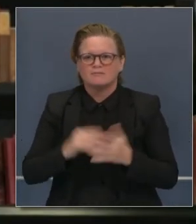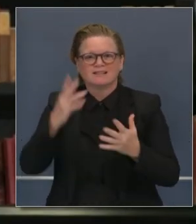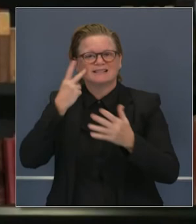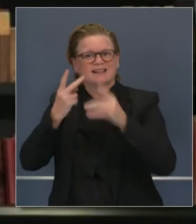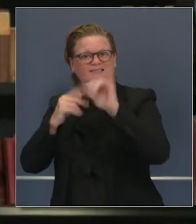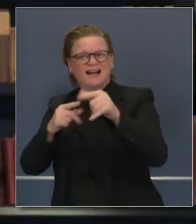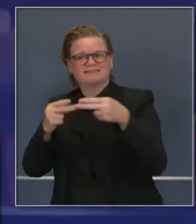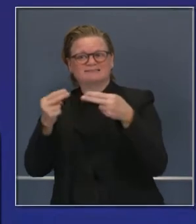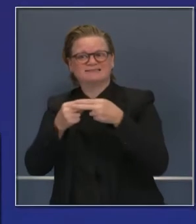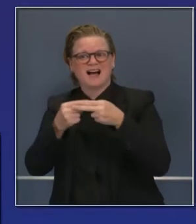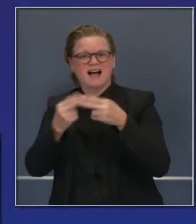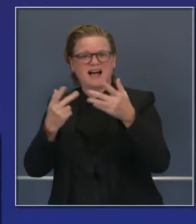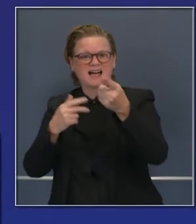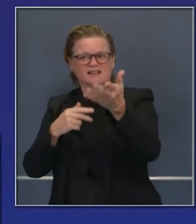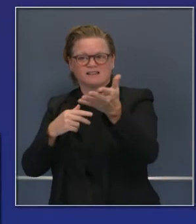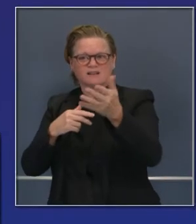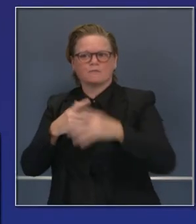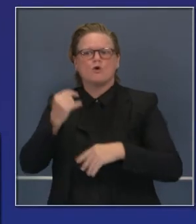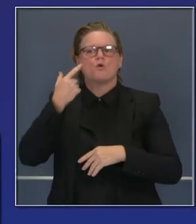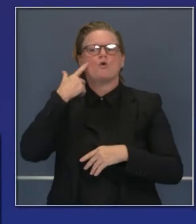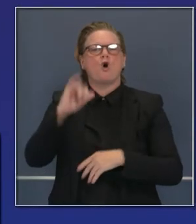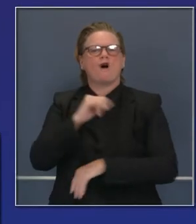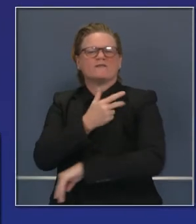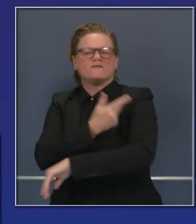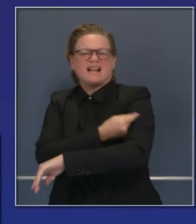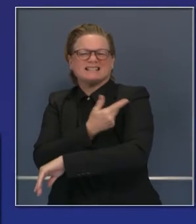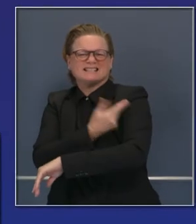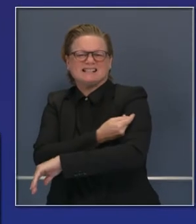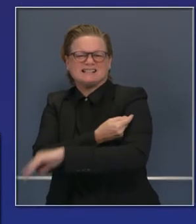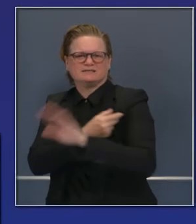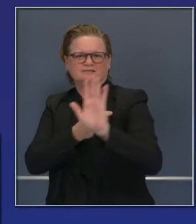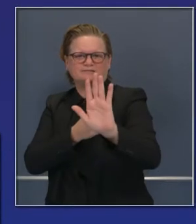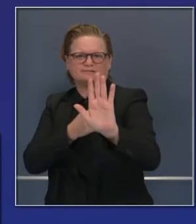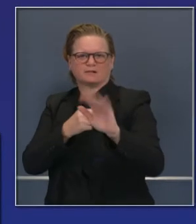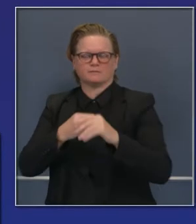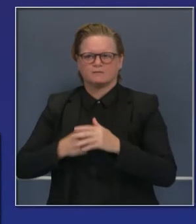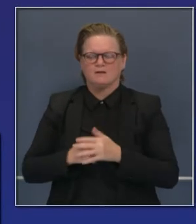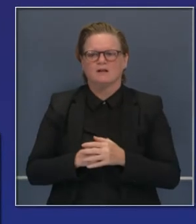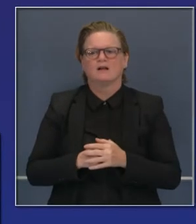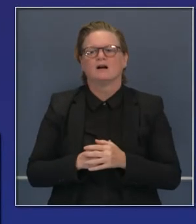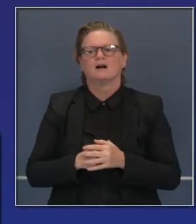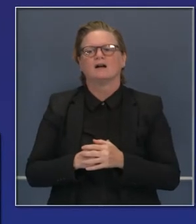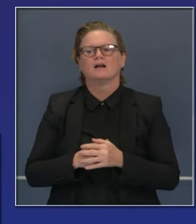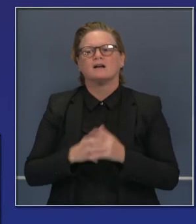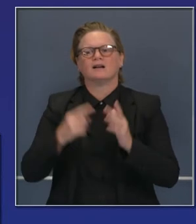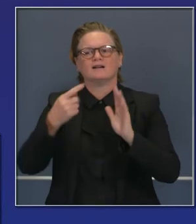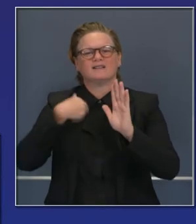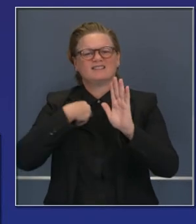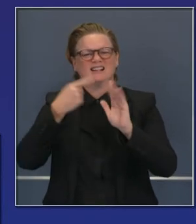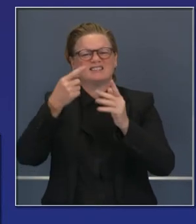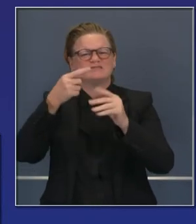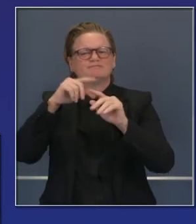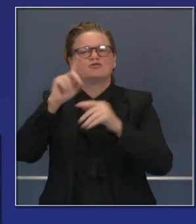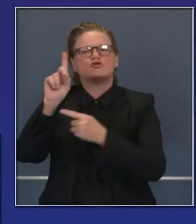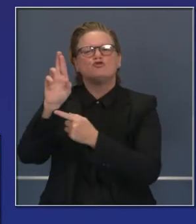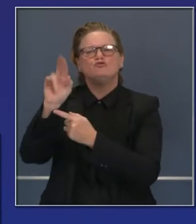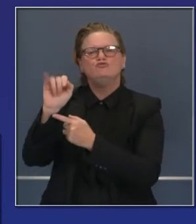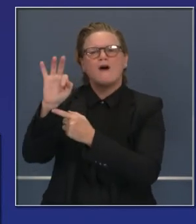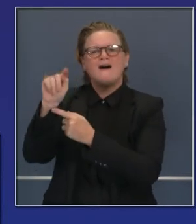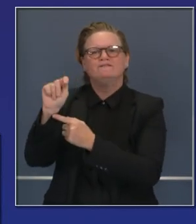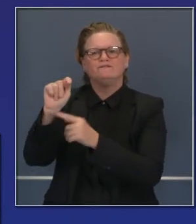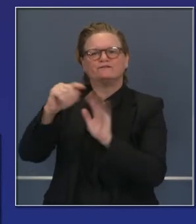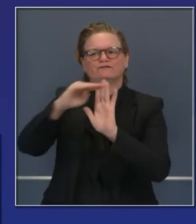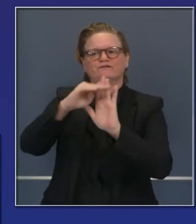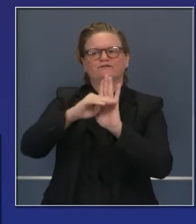transparencia, que tenemos otro grupo de trabajo, el Grupo de Trabajo para Dictar Pautas, que harán una